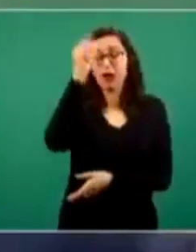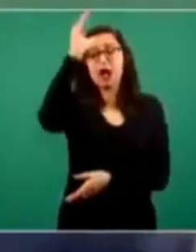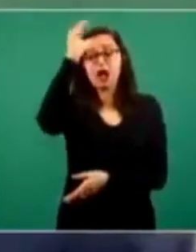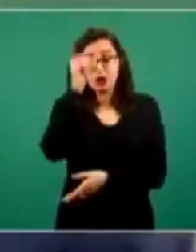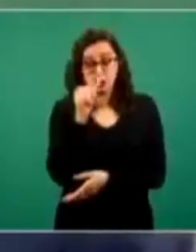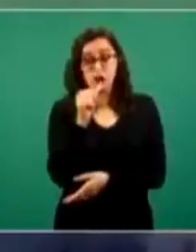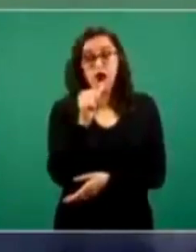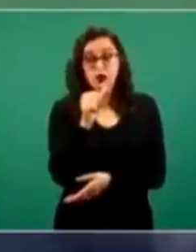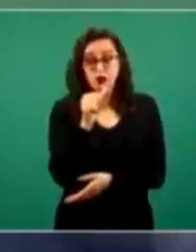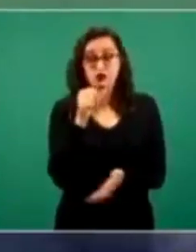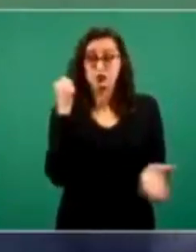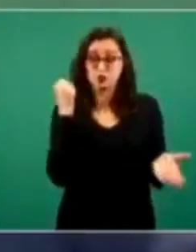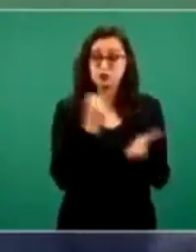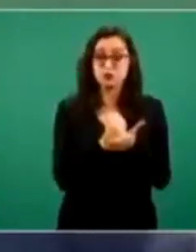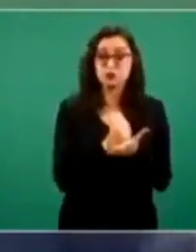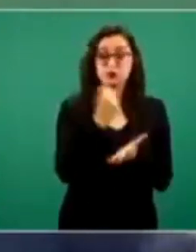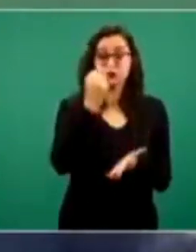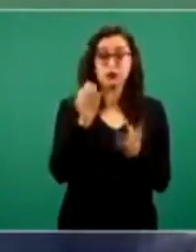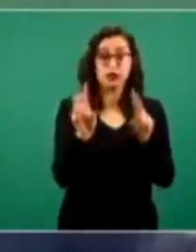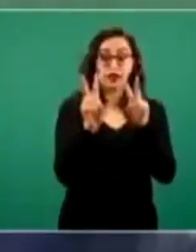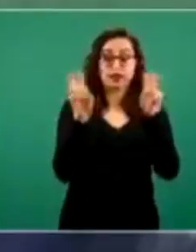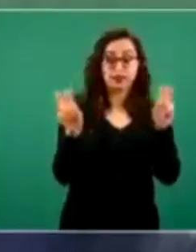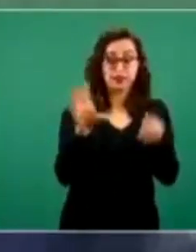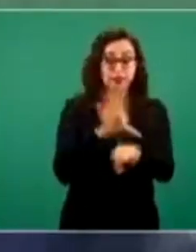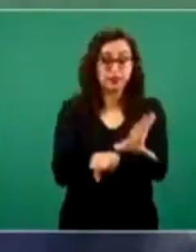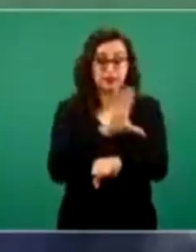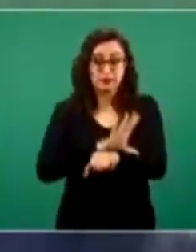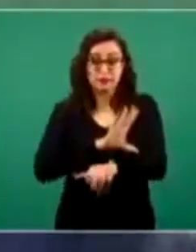que el tema energético